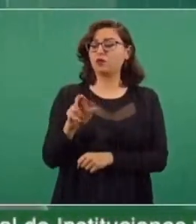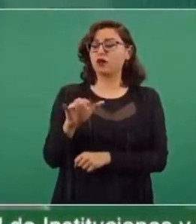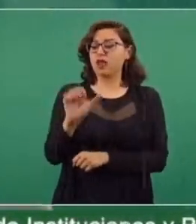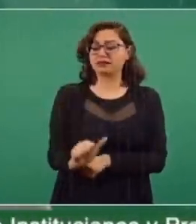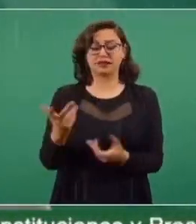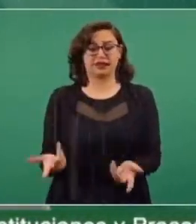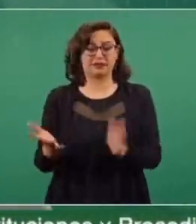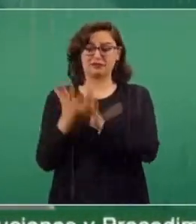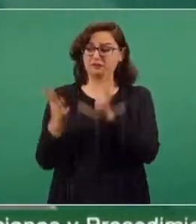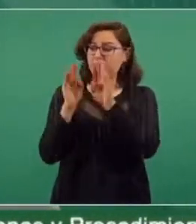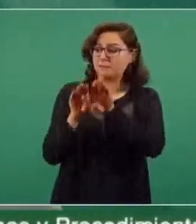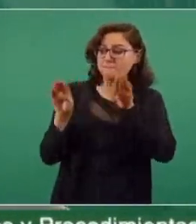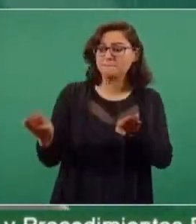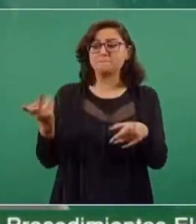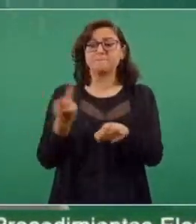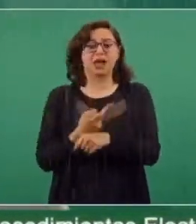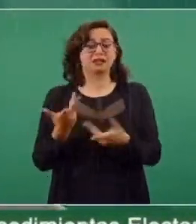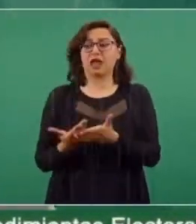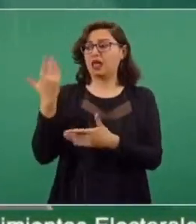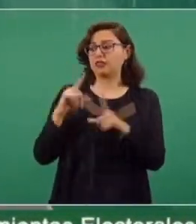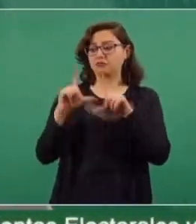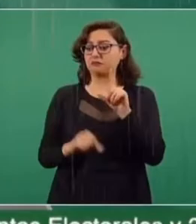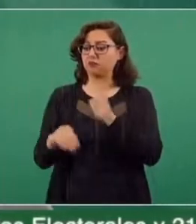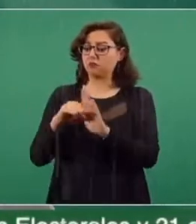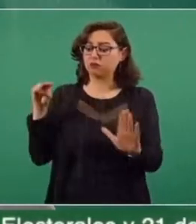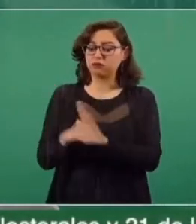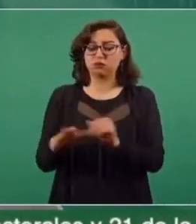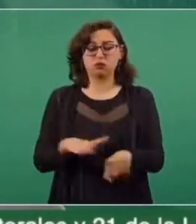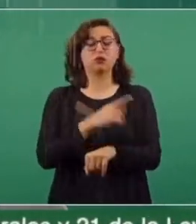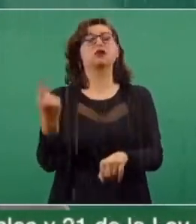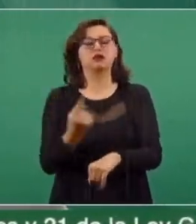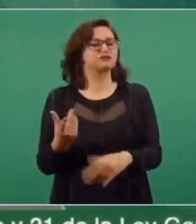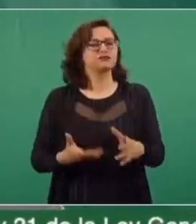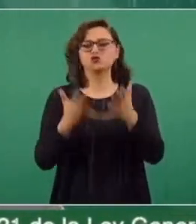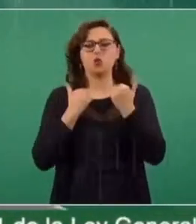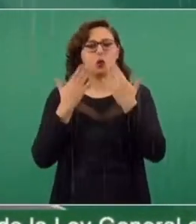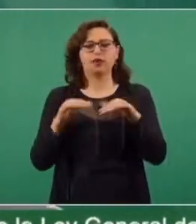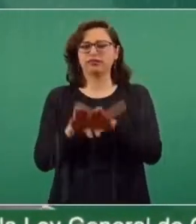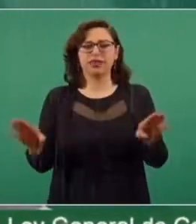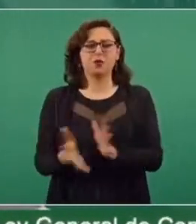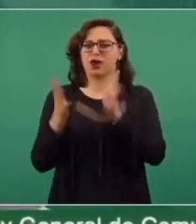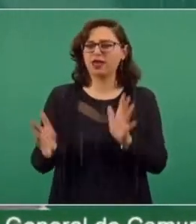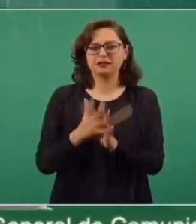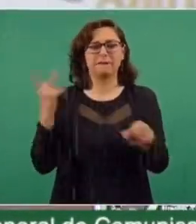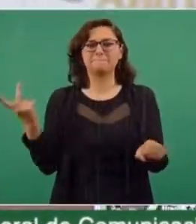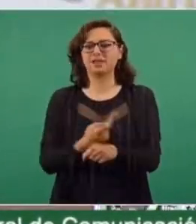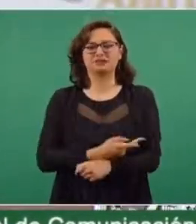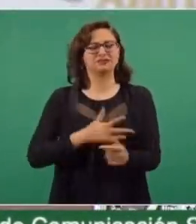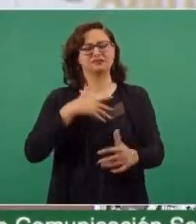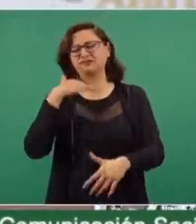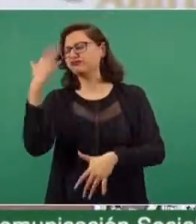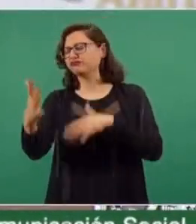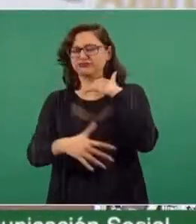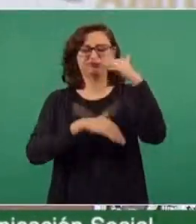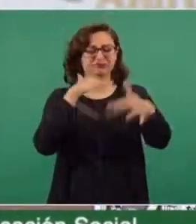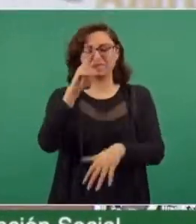democracia que produjo una terrible pandemia de corrupción.